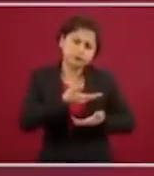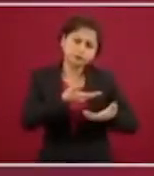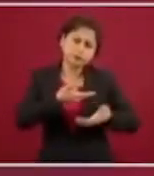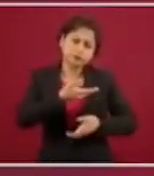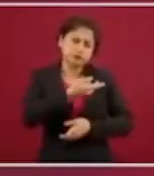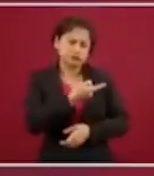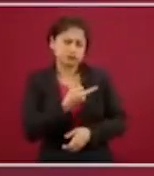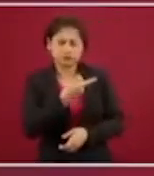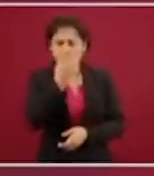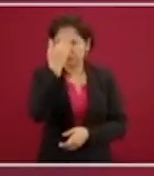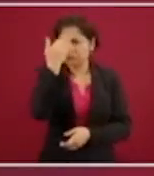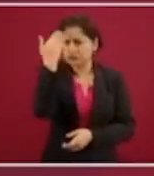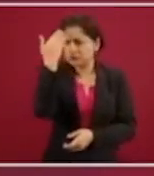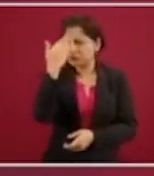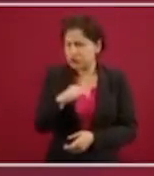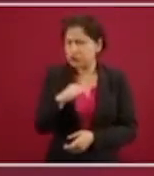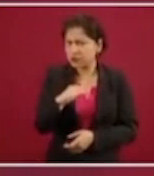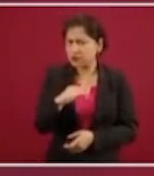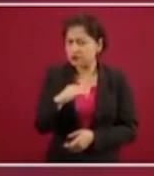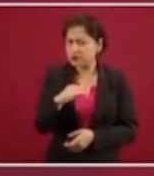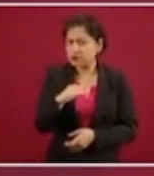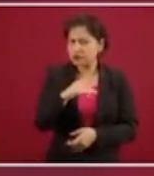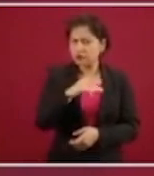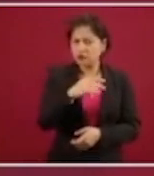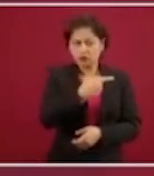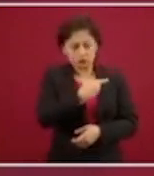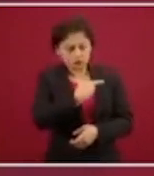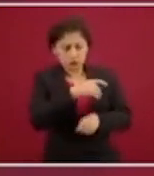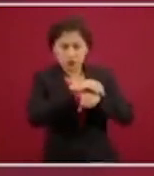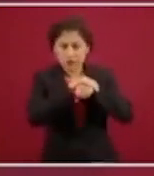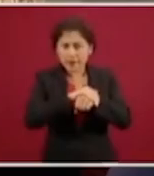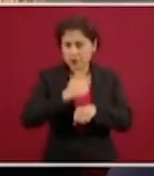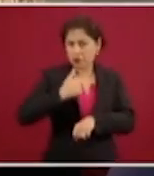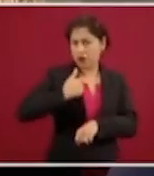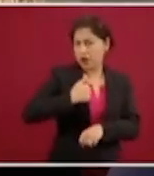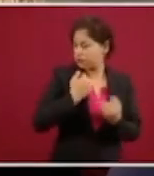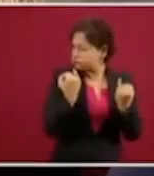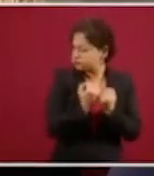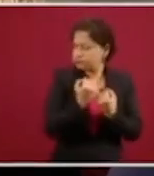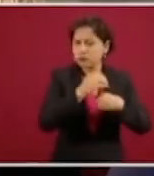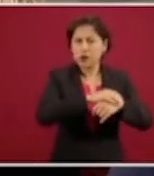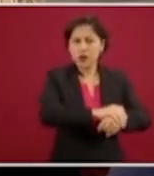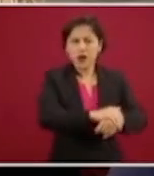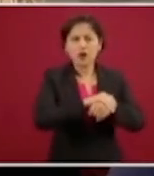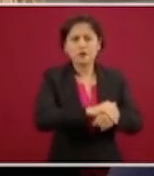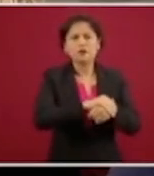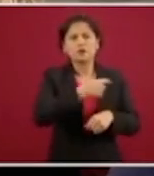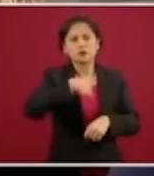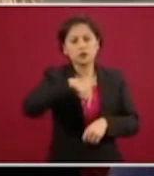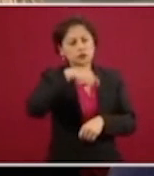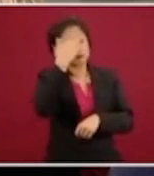somos amigos y aliados de Estados Unidos, igual que de Canadá, entendemos perfectamente bien lo que están pasando.